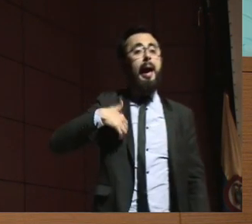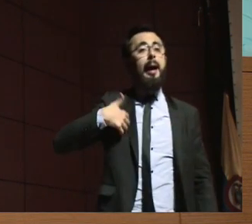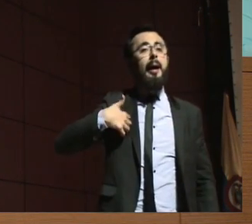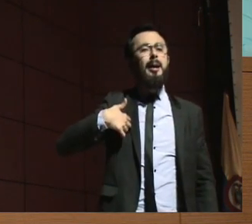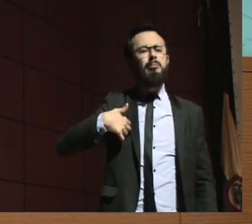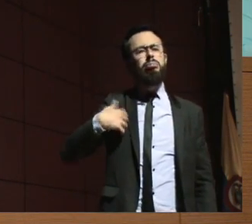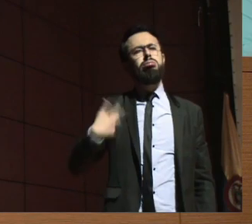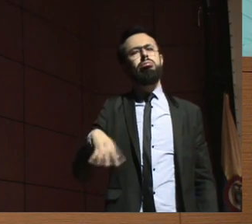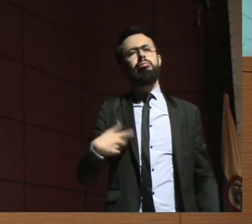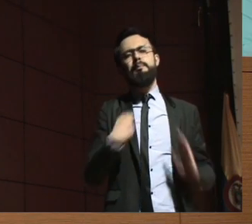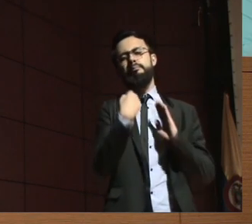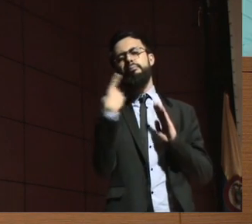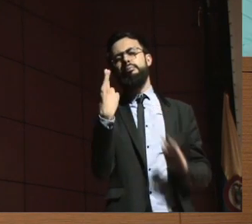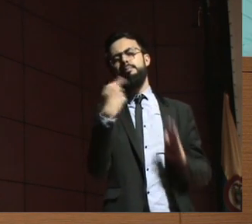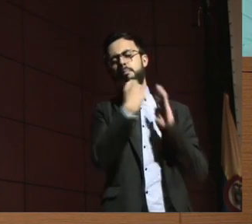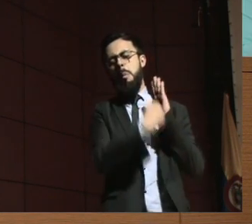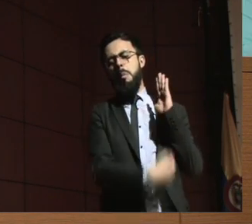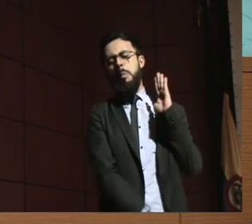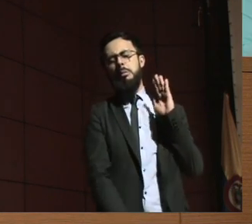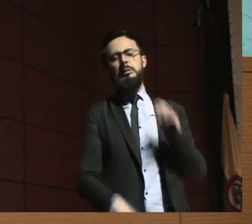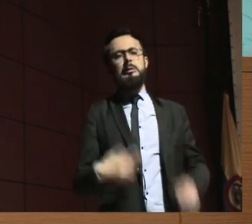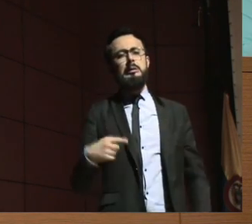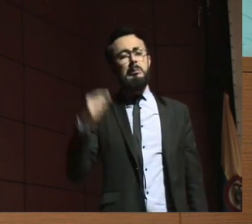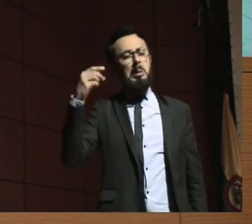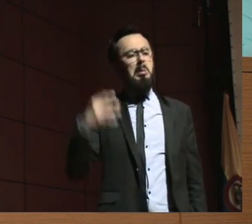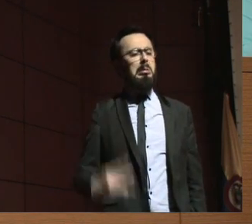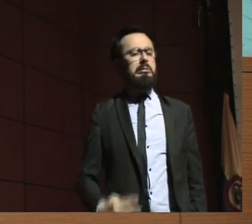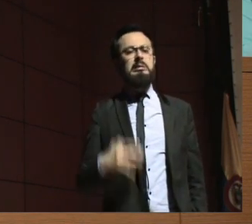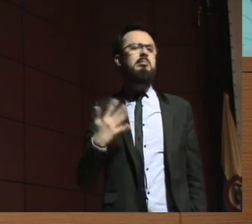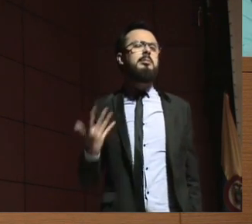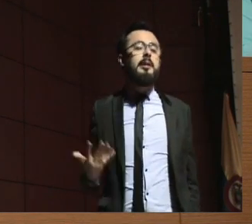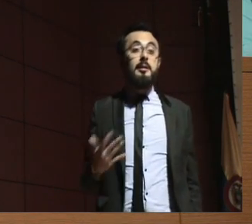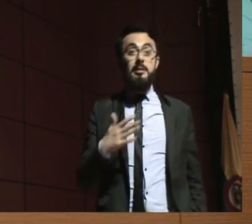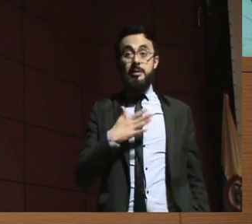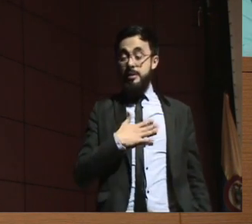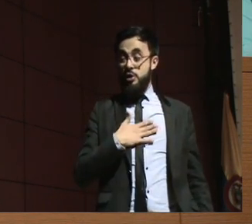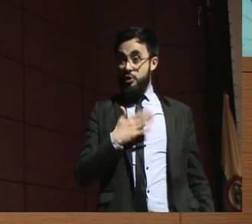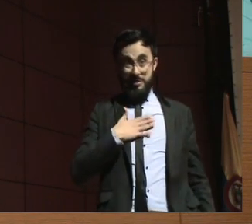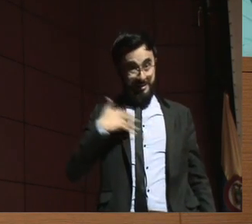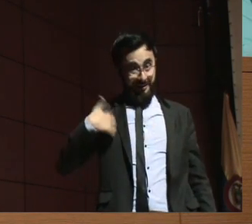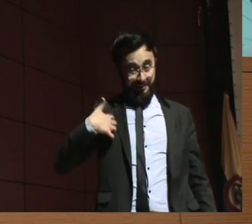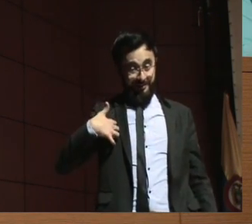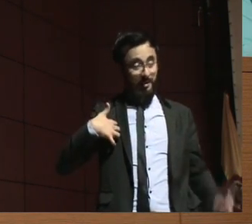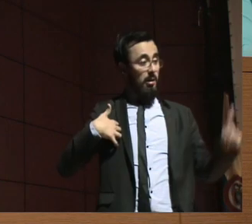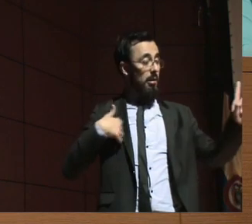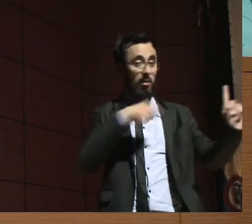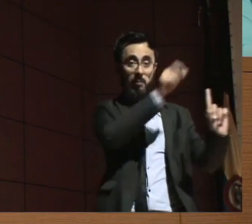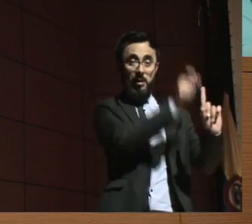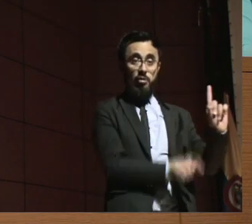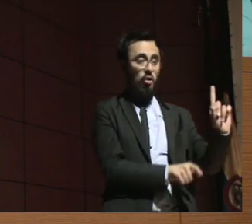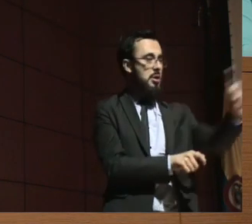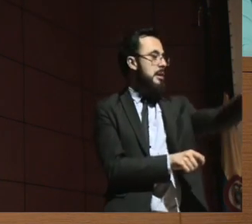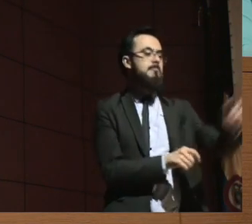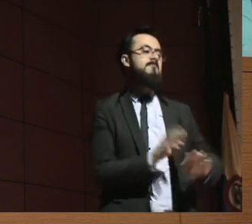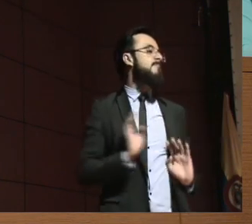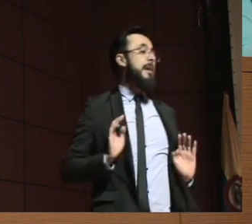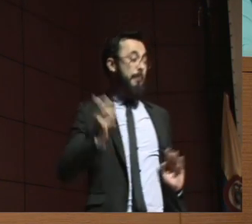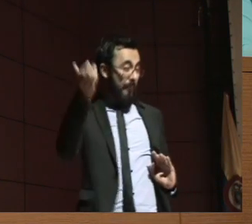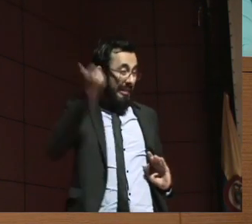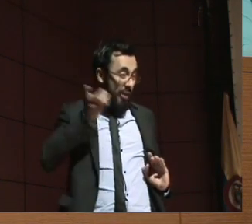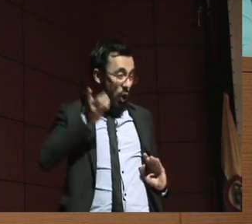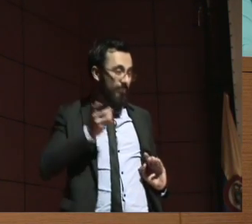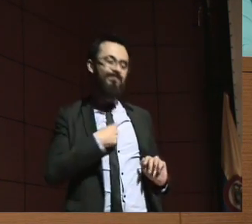Hemos, y me incluyo, incapacitado a las personas nada más que para que pueda obtener una pensión.